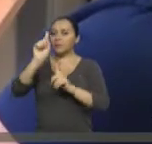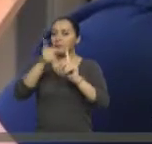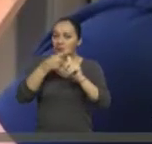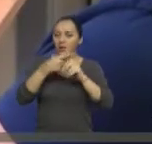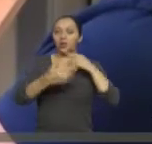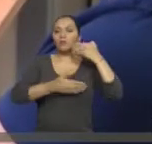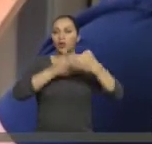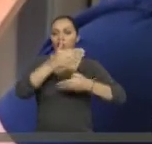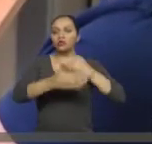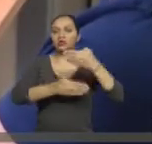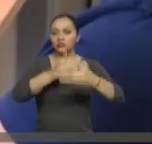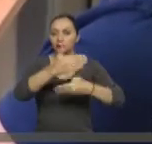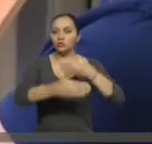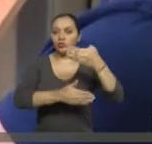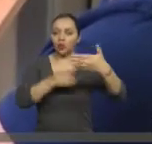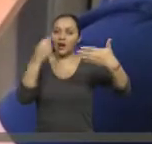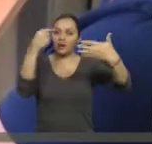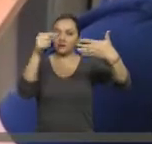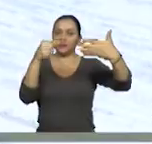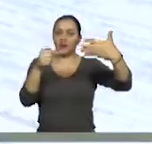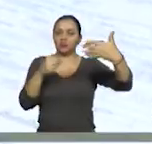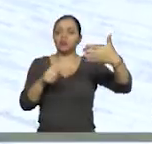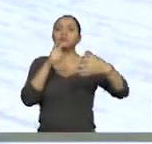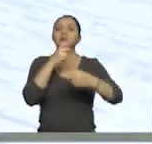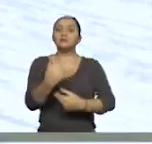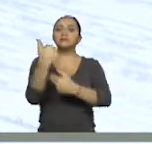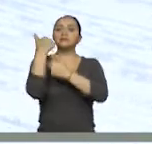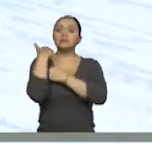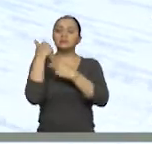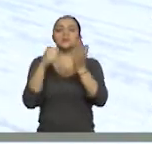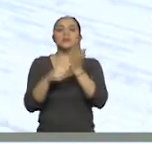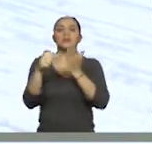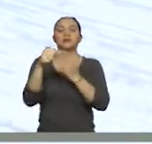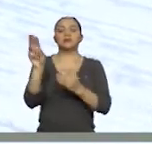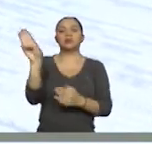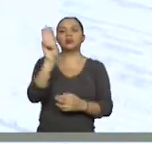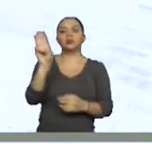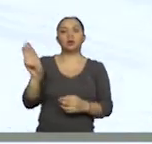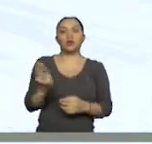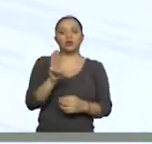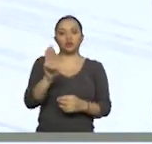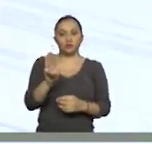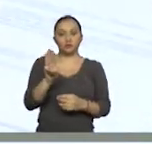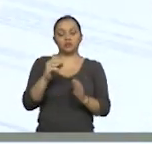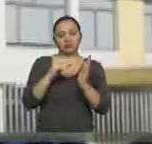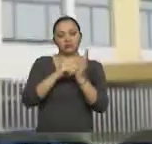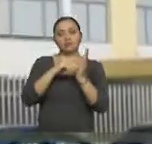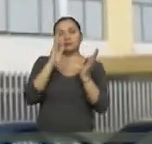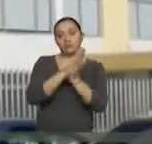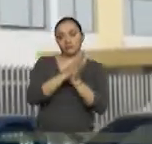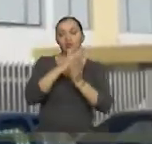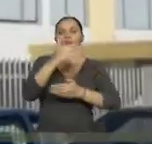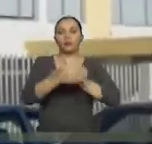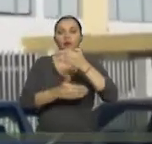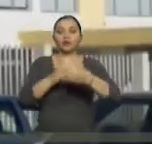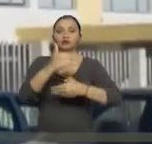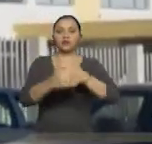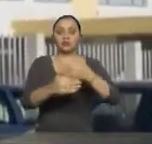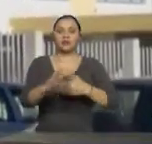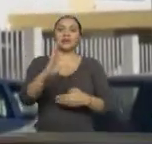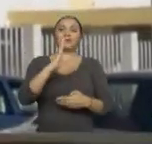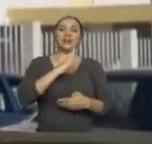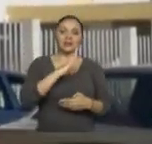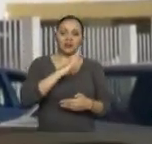calificación de discapacidad a cargo del Ministerio de Salud Pública en cumplimiento de procedimientos técnicos